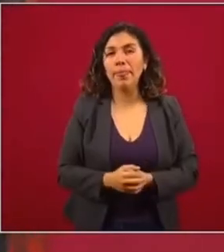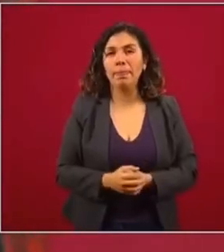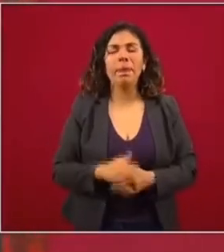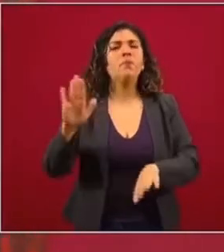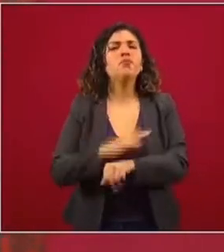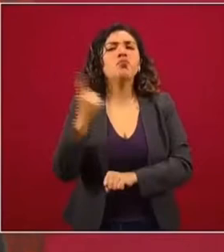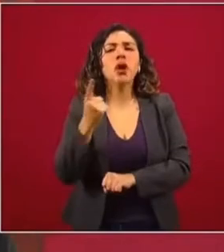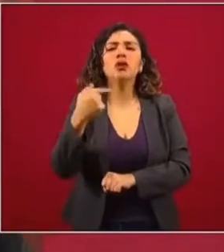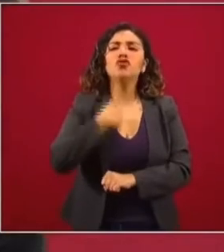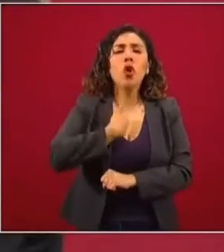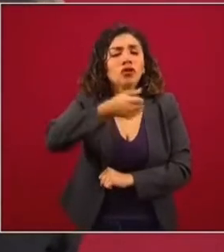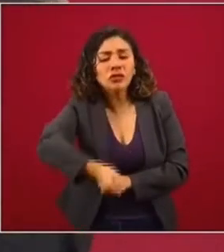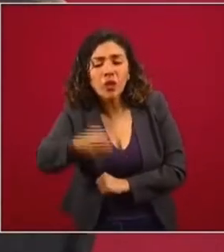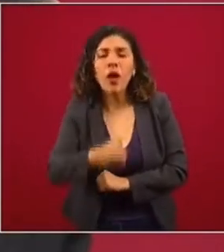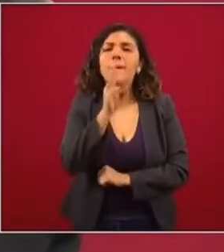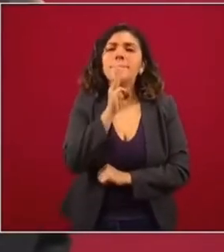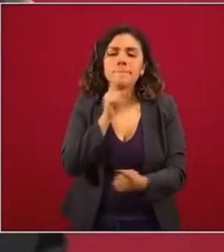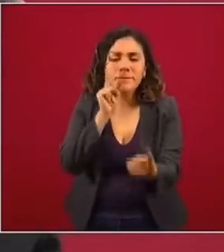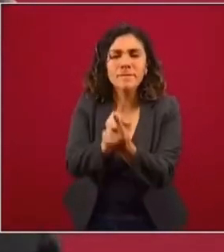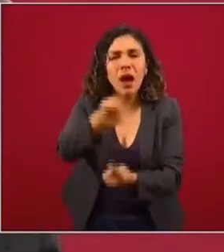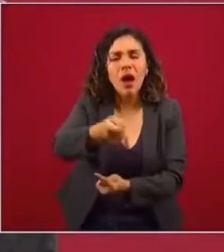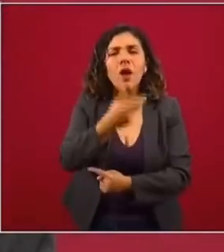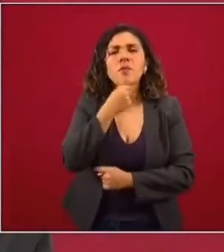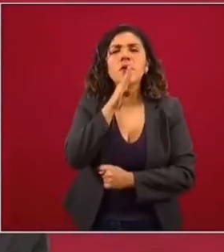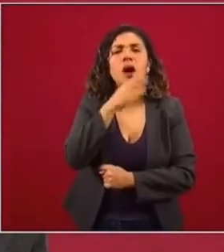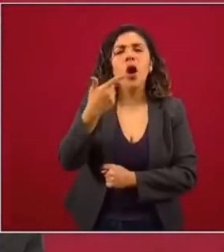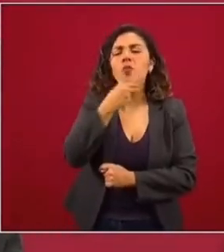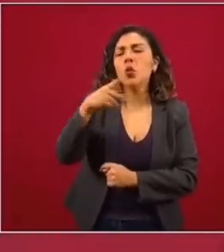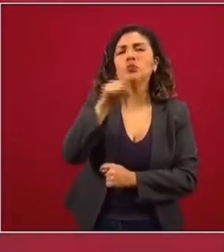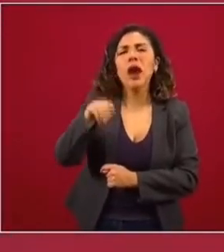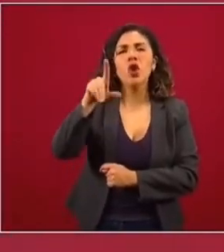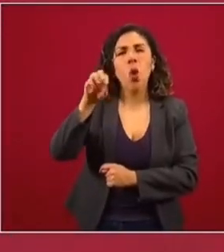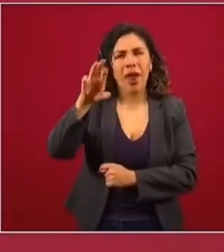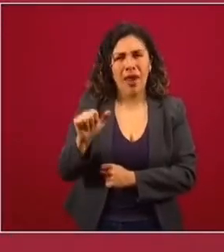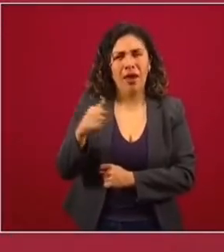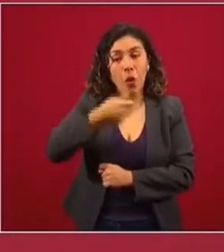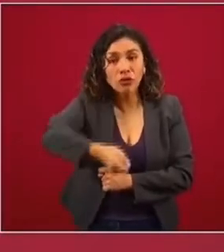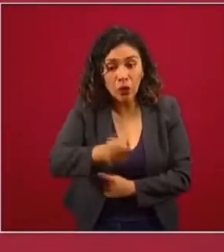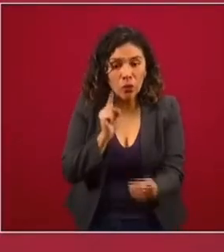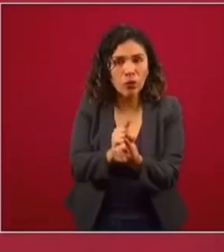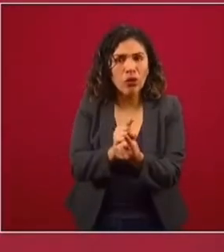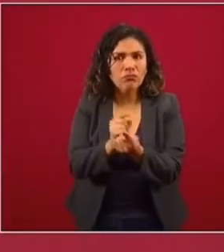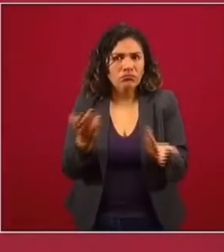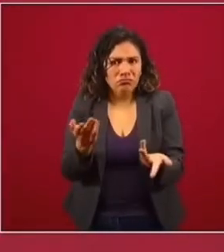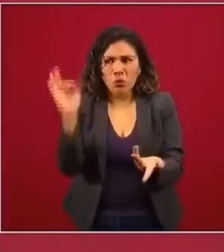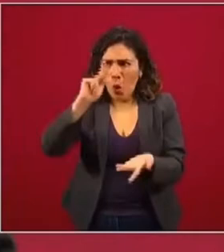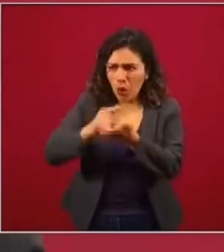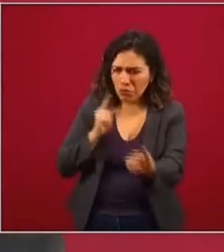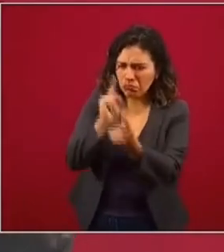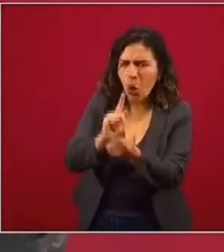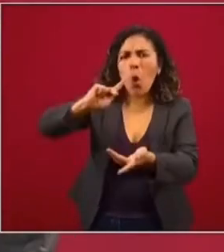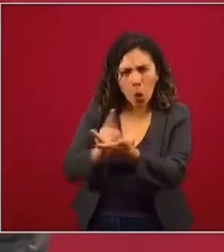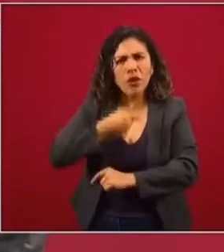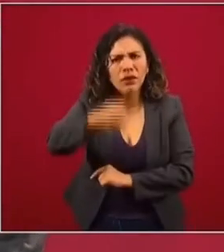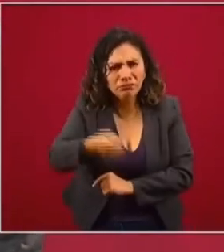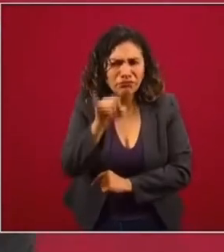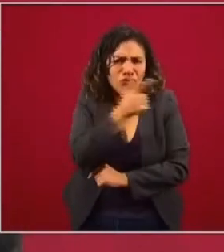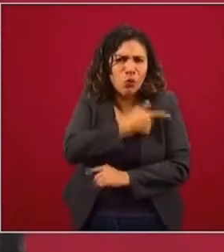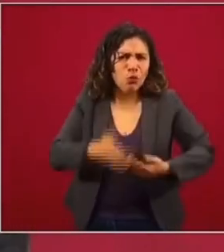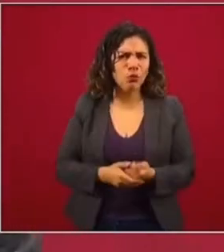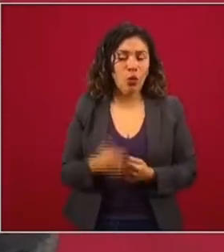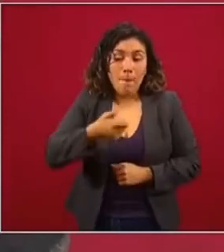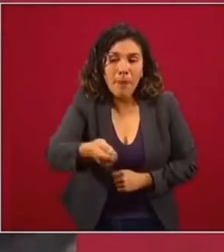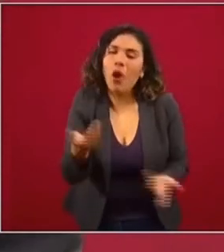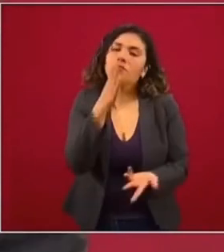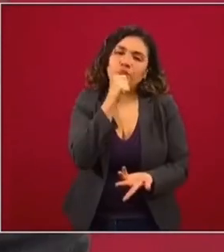Que porque saludé yo a la mamá de Guzmán Loera, pues la volvería a saludar en un pente a la señora, ahora